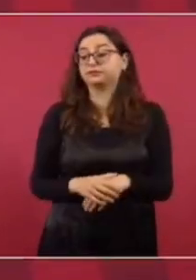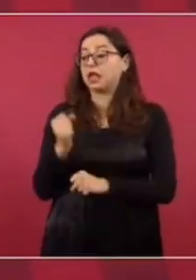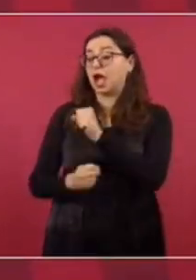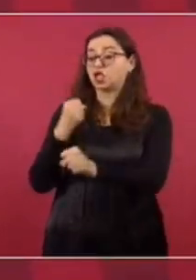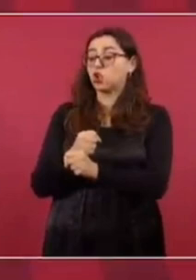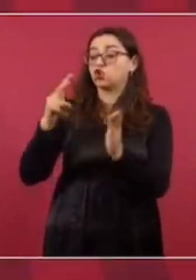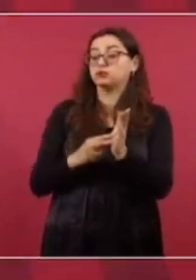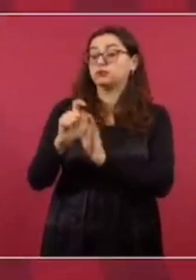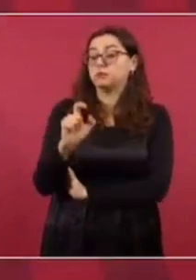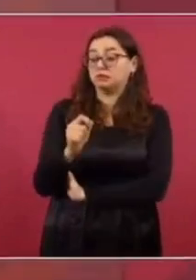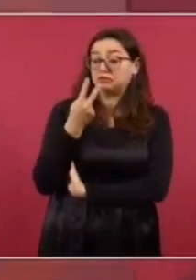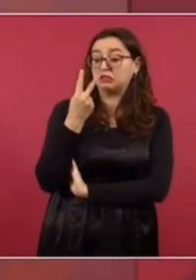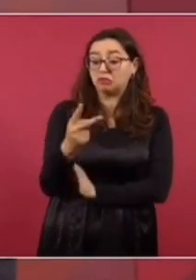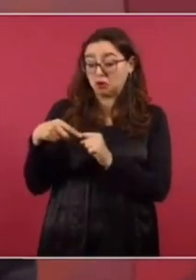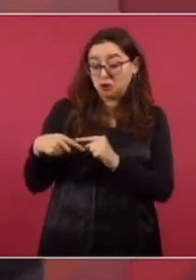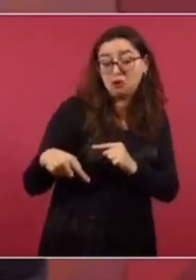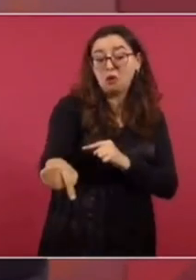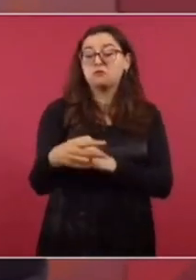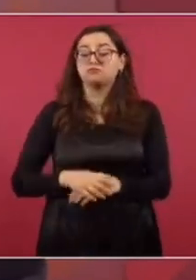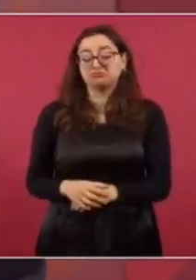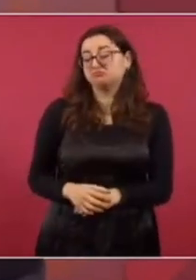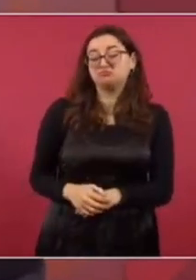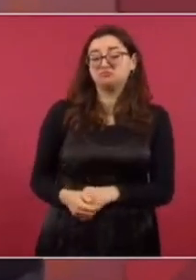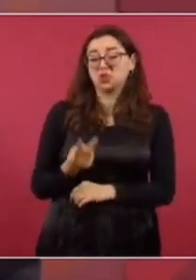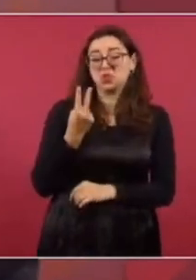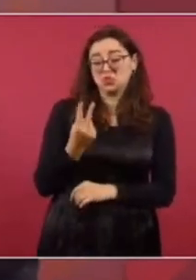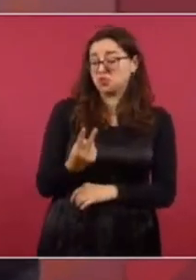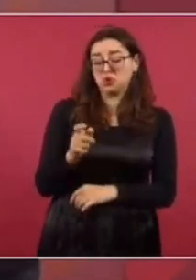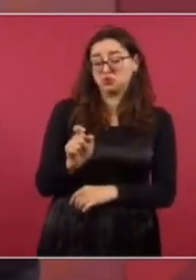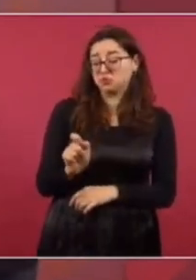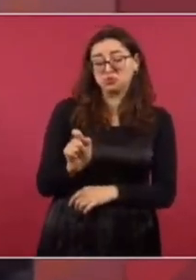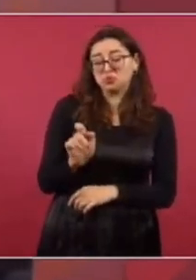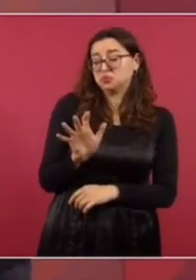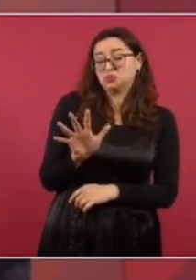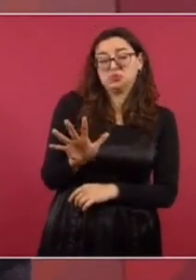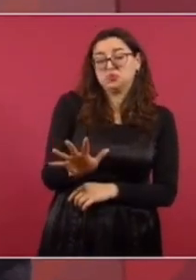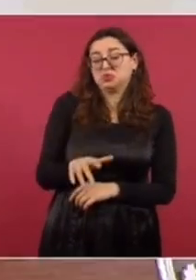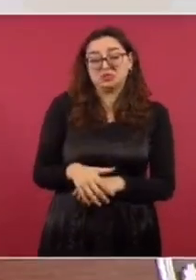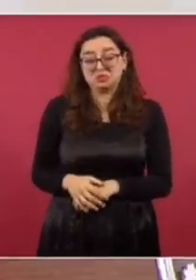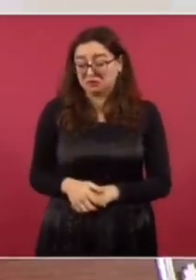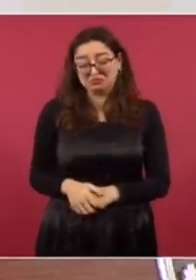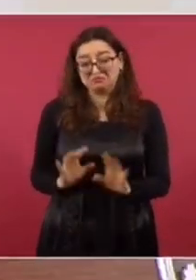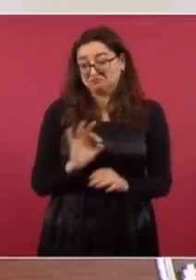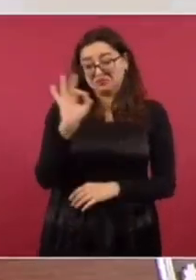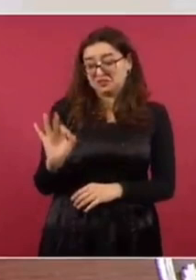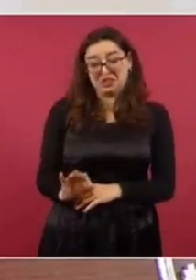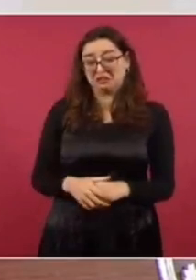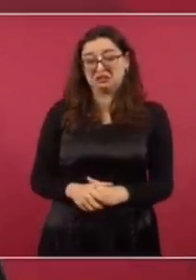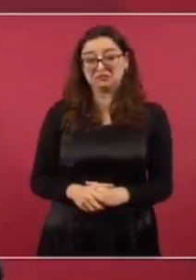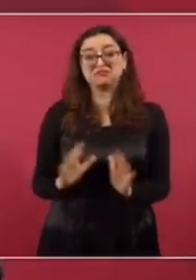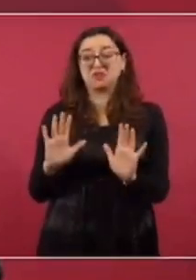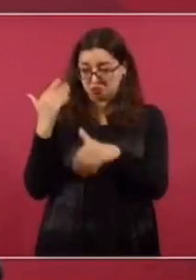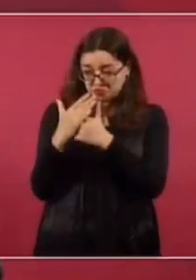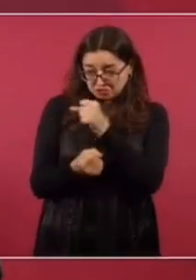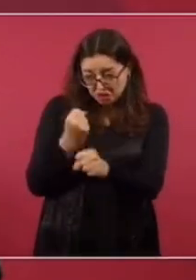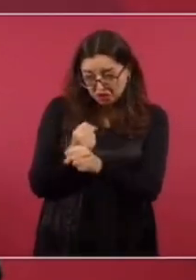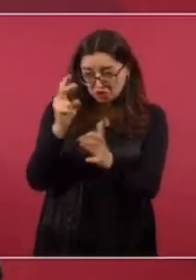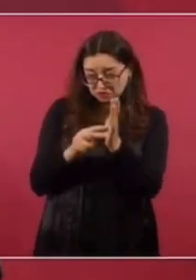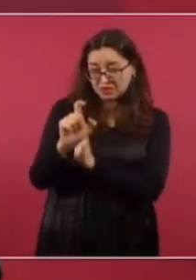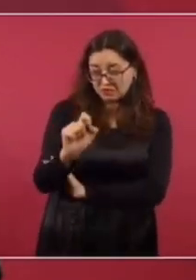2.5, o aumenta su pronóstico, el fondo, de 2.2 a 2.5, pero para el 2023